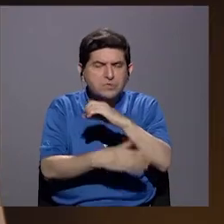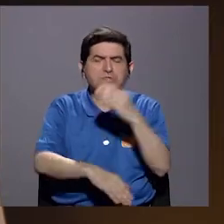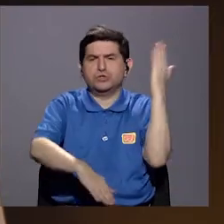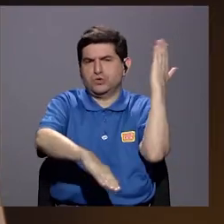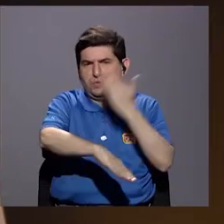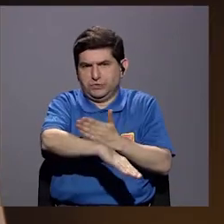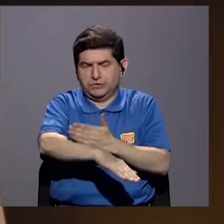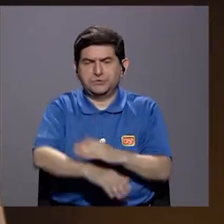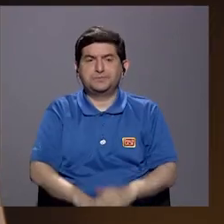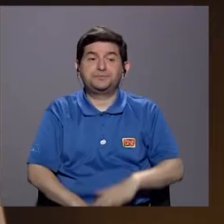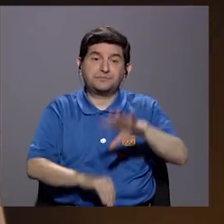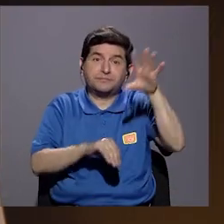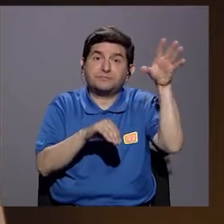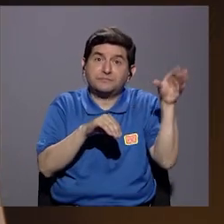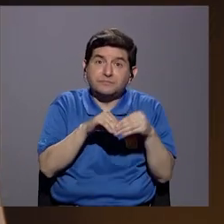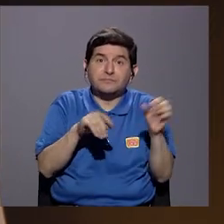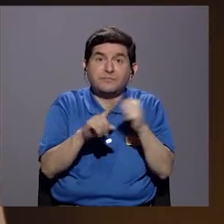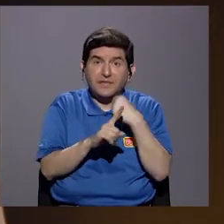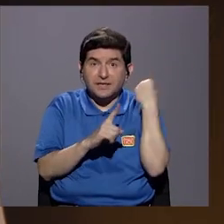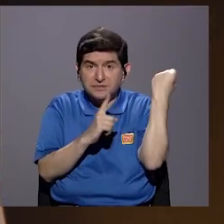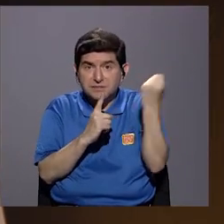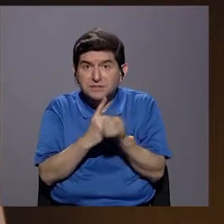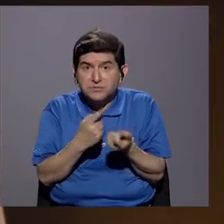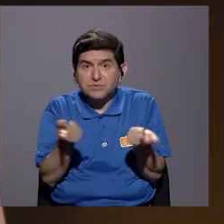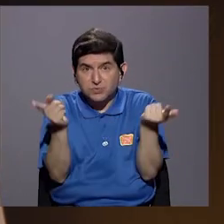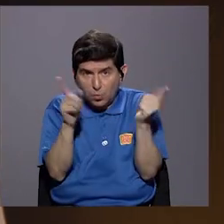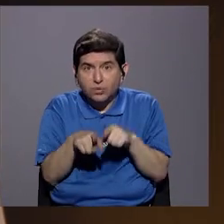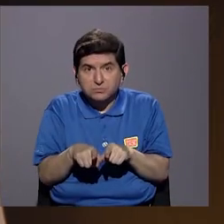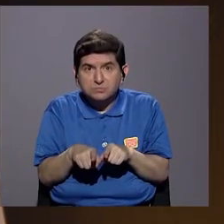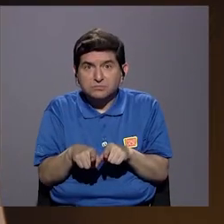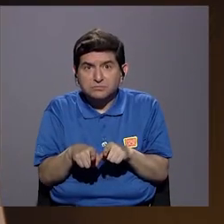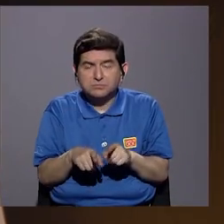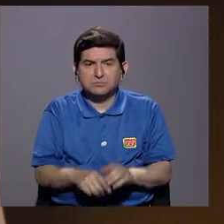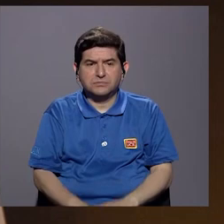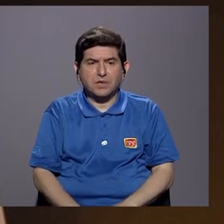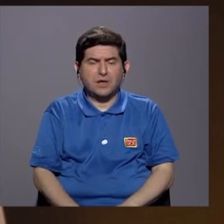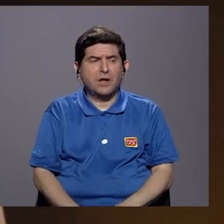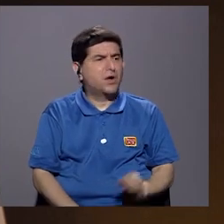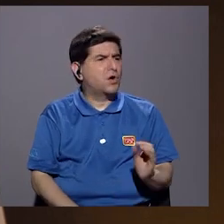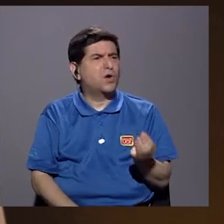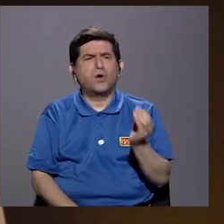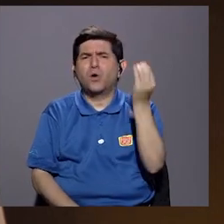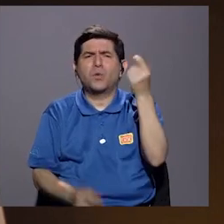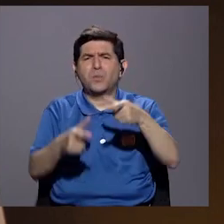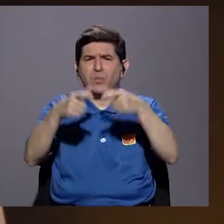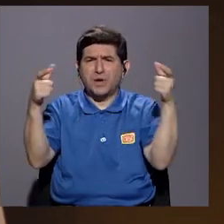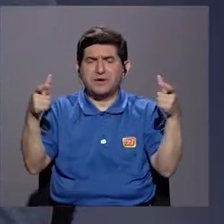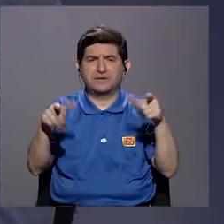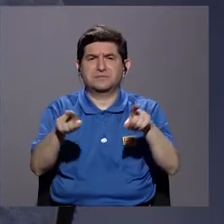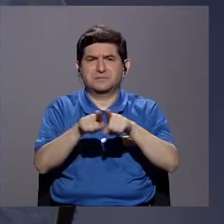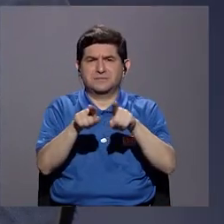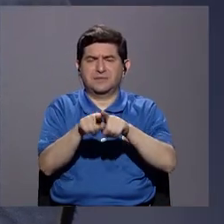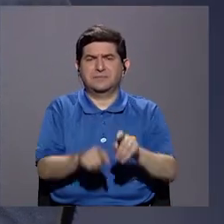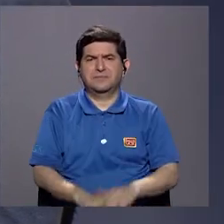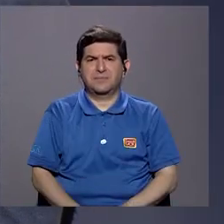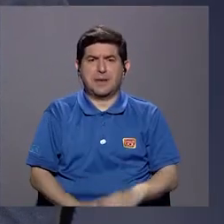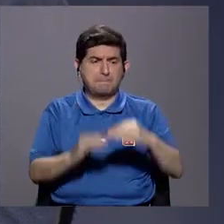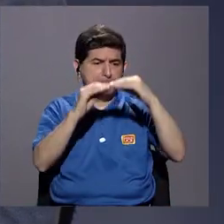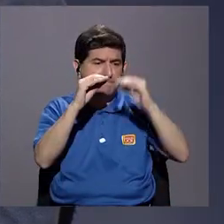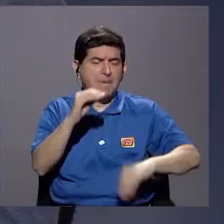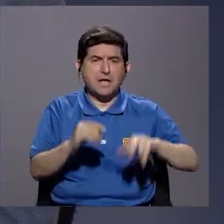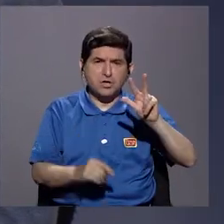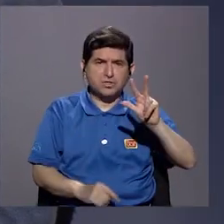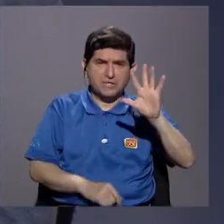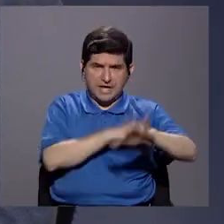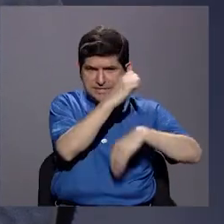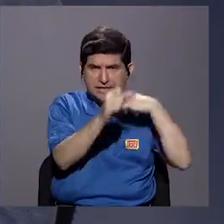hay que agregarle también, don Marco, una situación que se plantea, que son muy jóvenes la gran cantidad. Y además, digamos, los personas que entran... Menores de